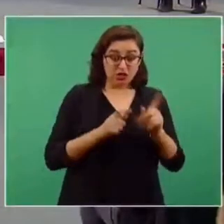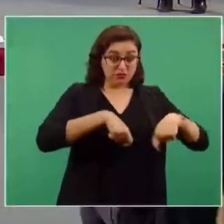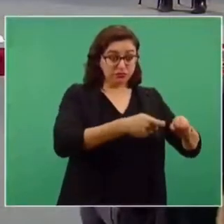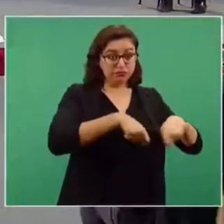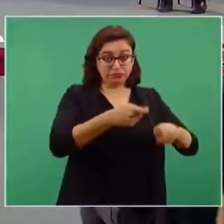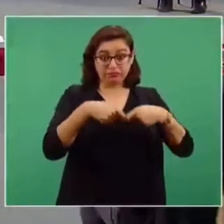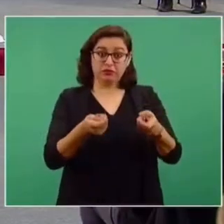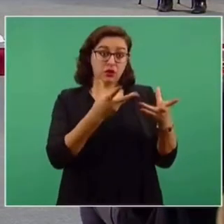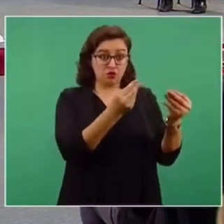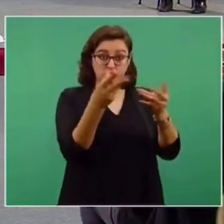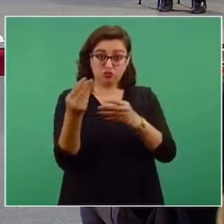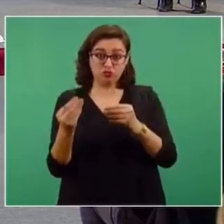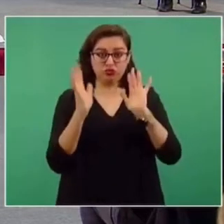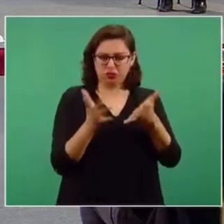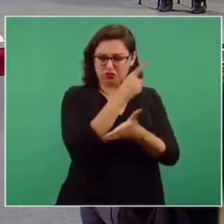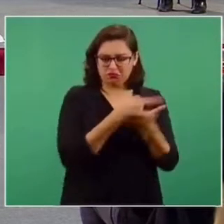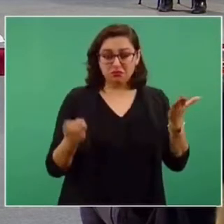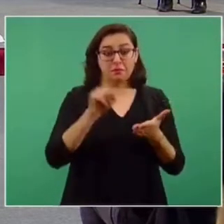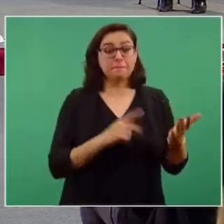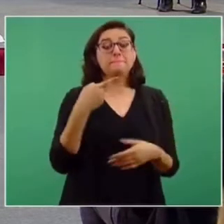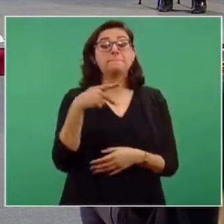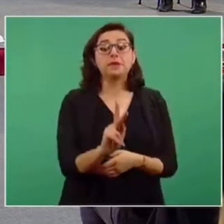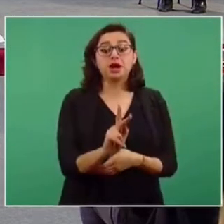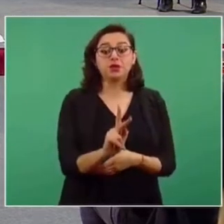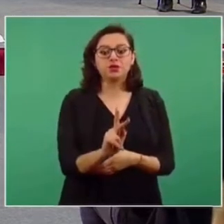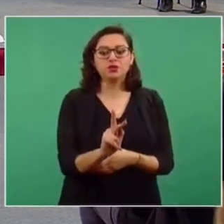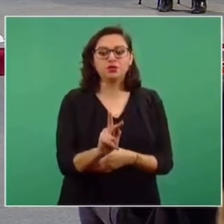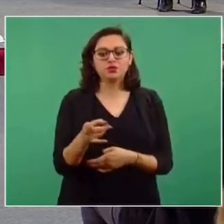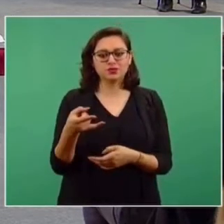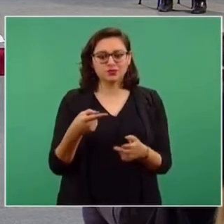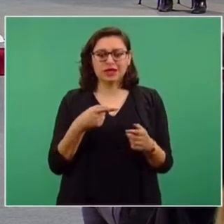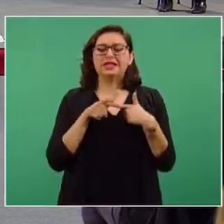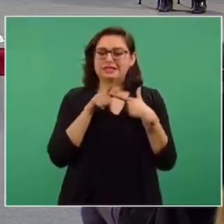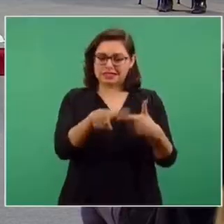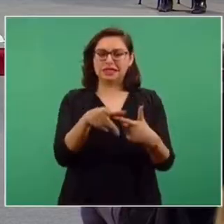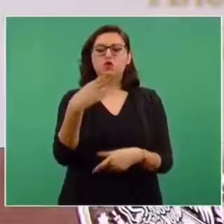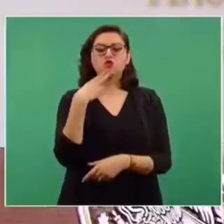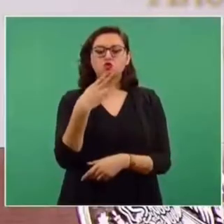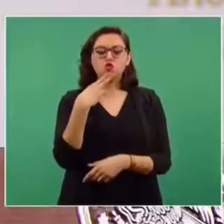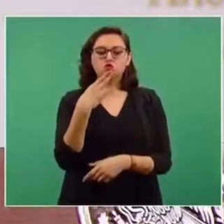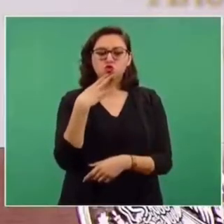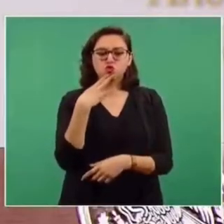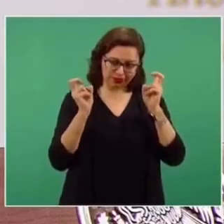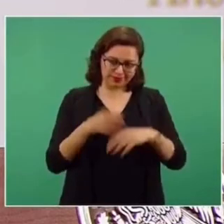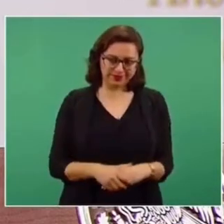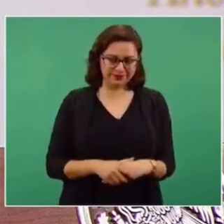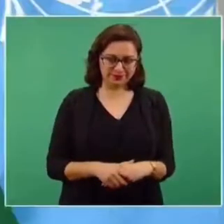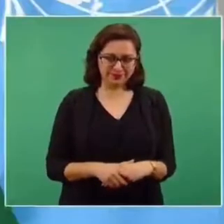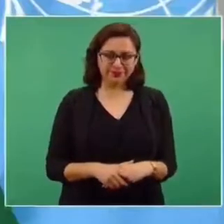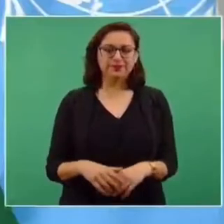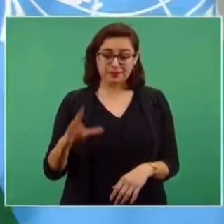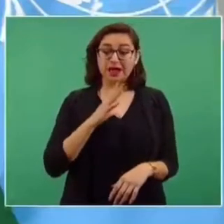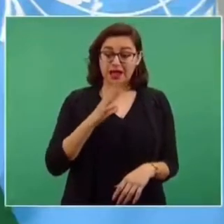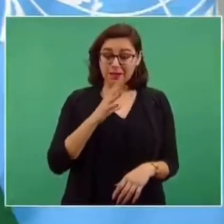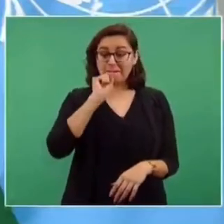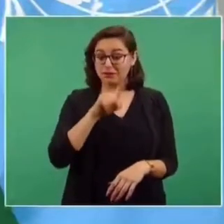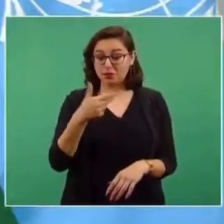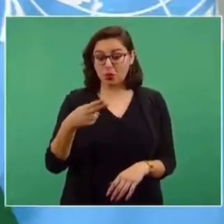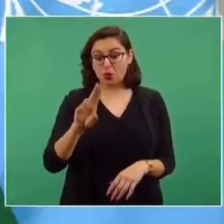usando de manera irregular y están metiendo combustible de contrabando. Hay huachicol.